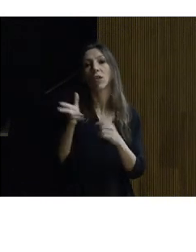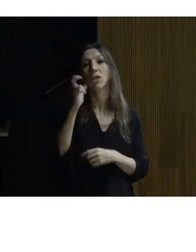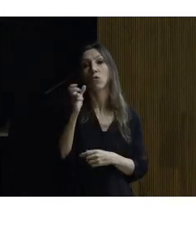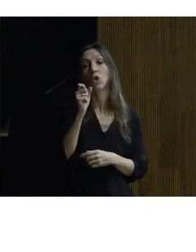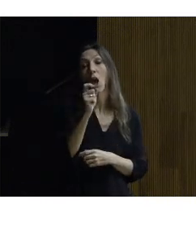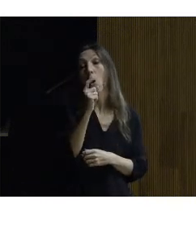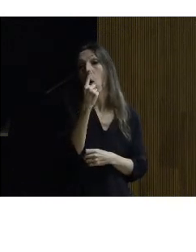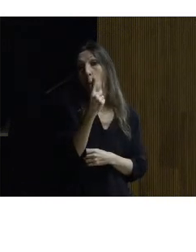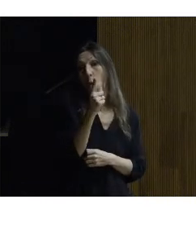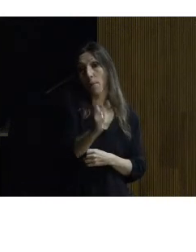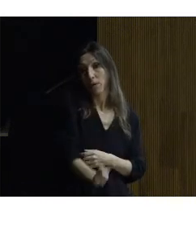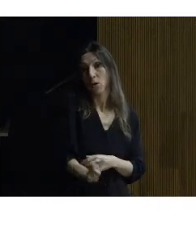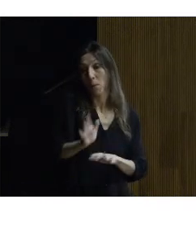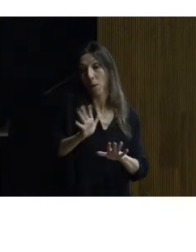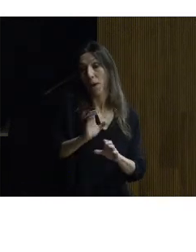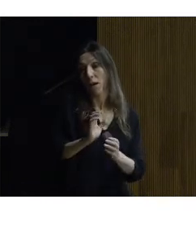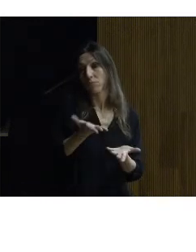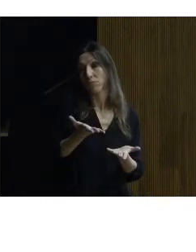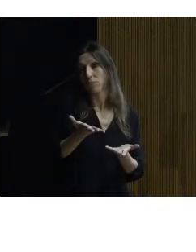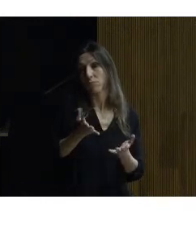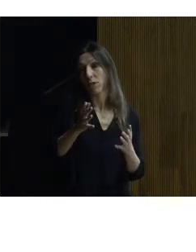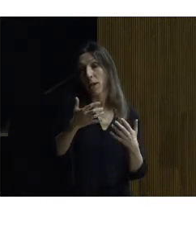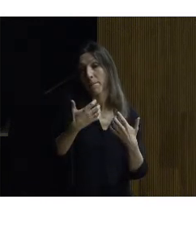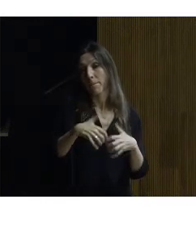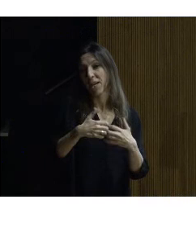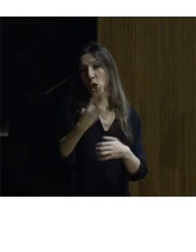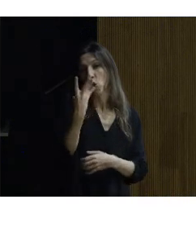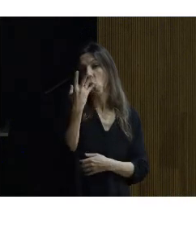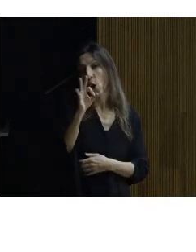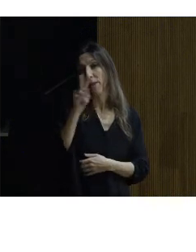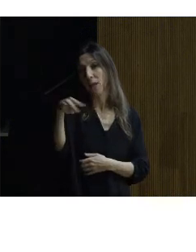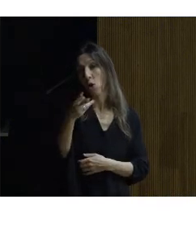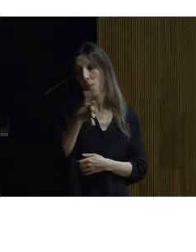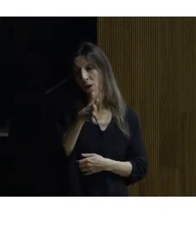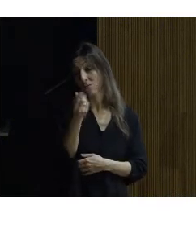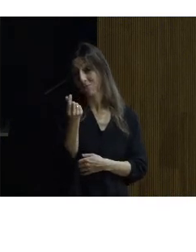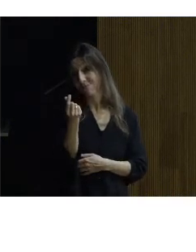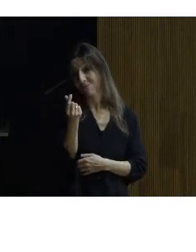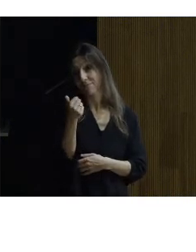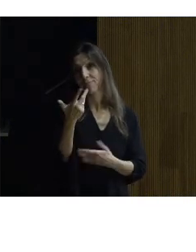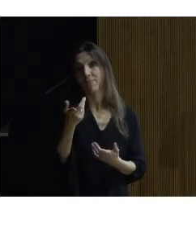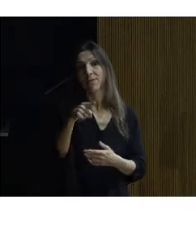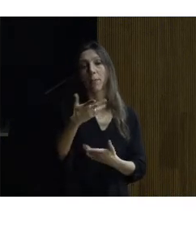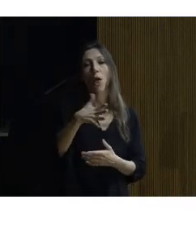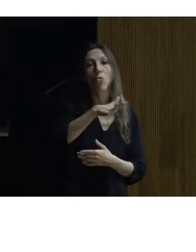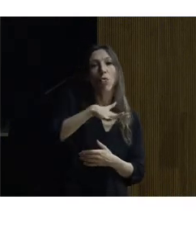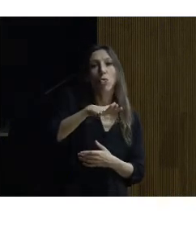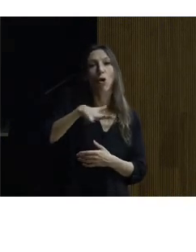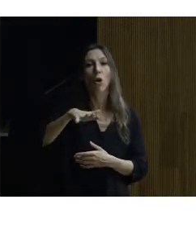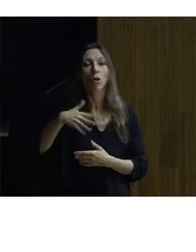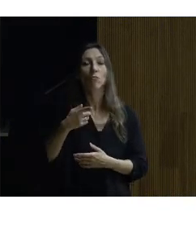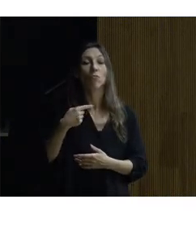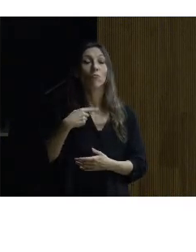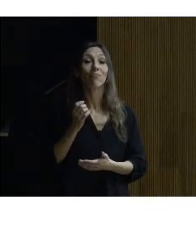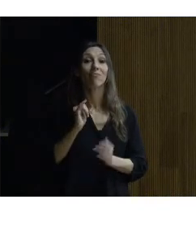de 90 euros y está repitiendo las distintas direcciones que hay en cada uno de los sitios cuando tú llegas a ese punto